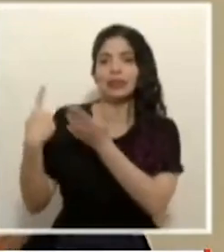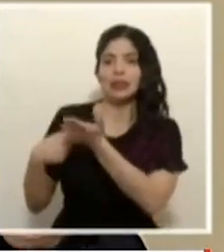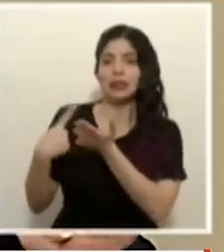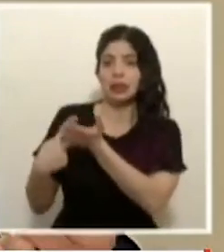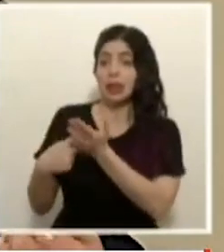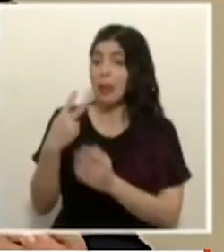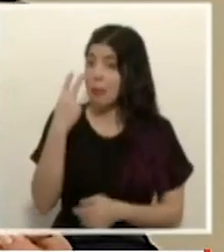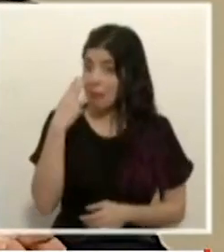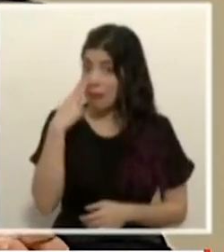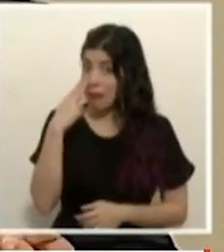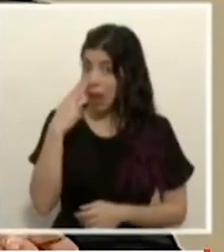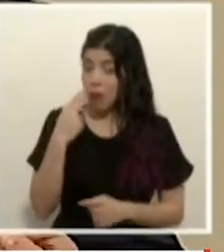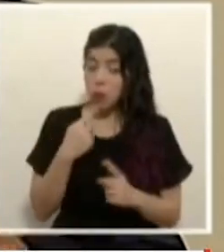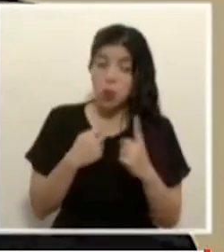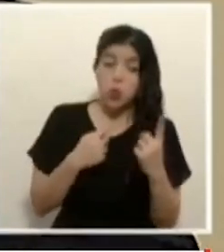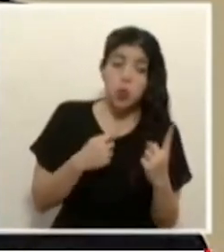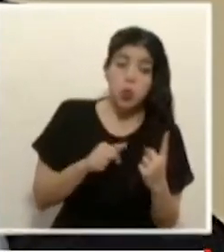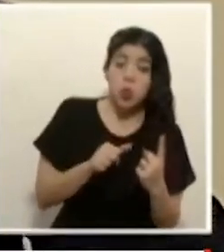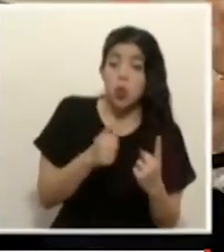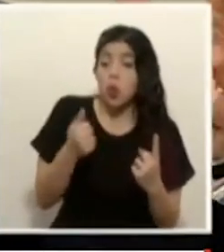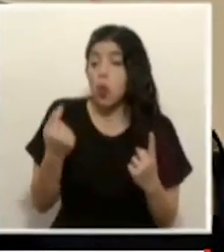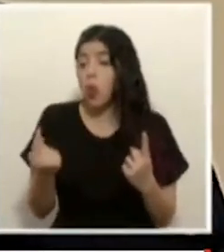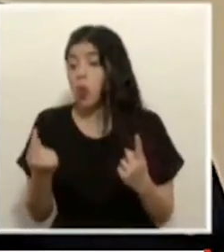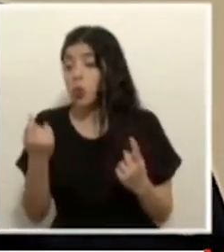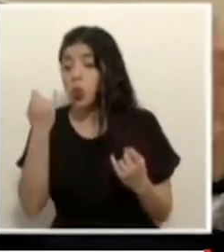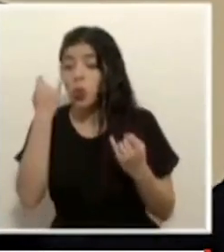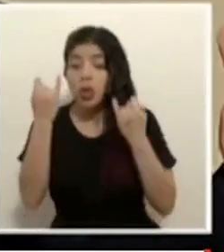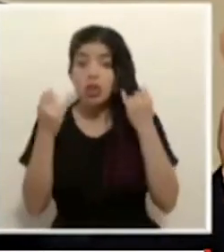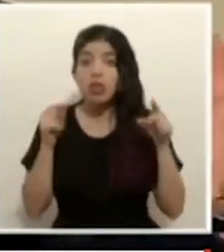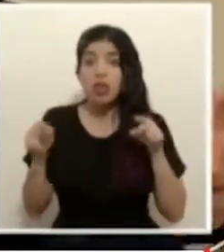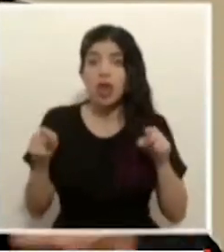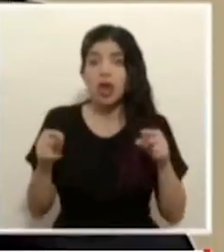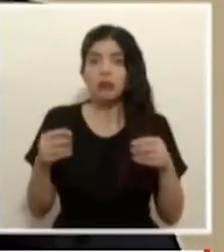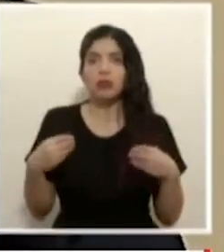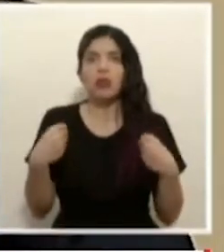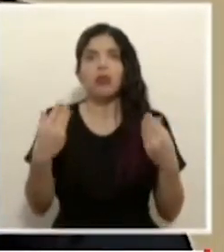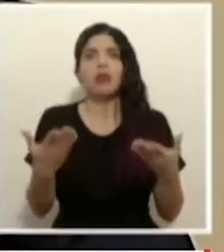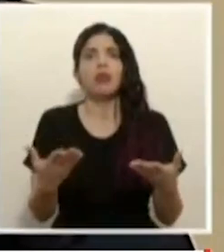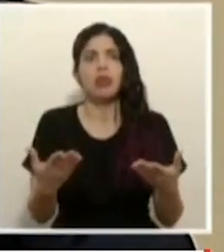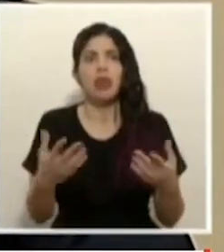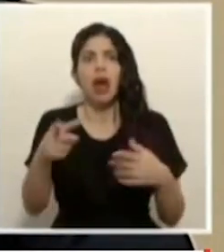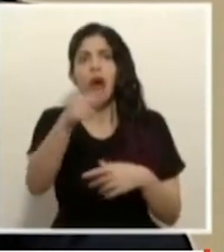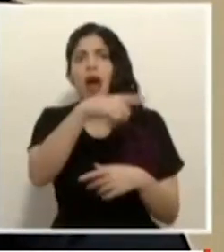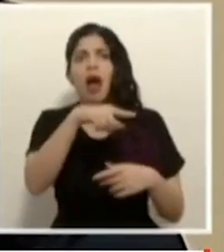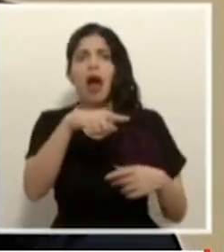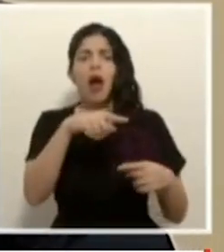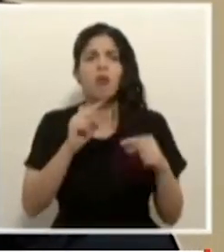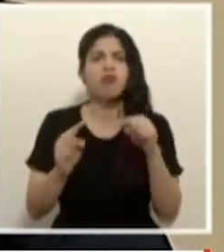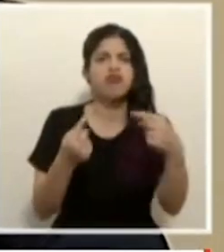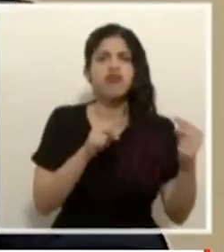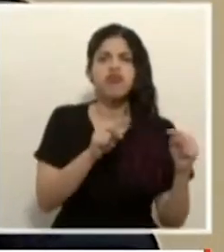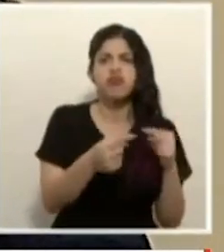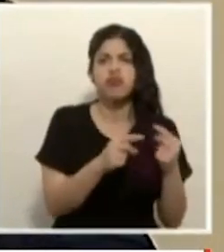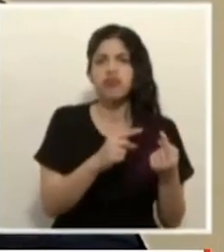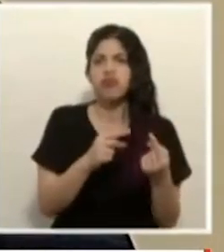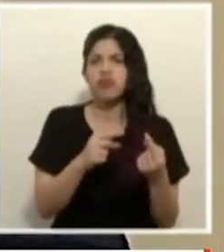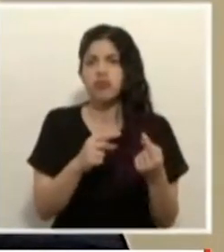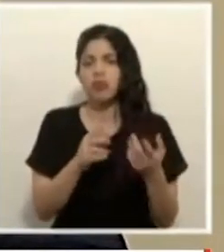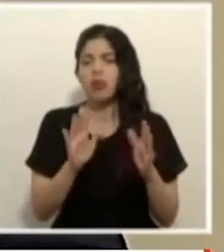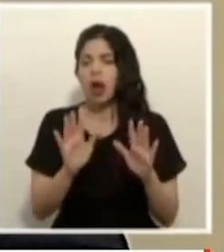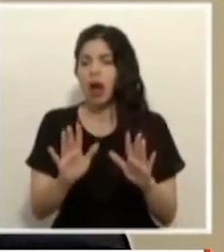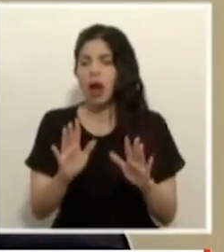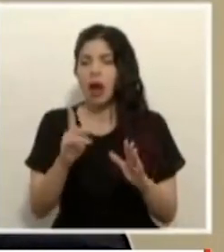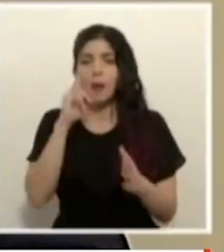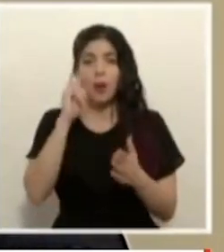con uno u otro elemento se genera una gran controversia bueno el gobierno de la